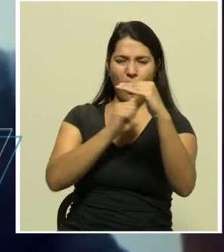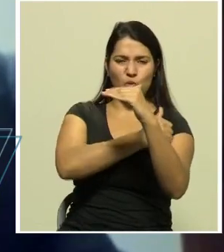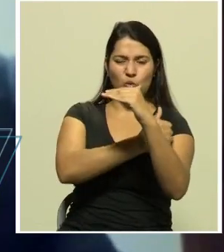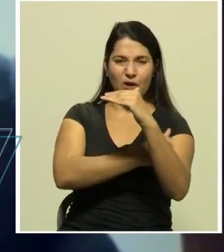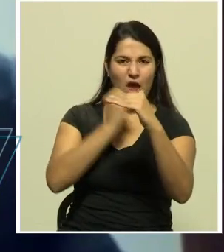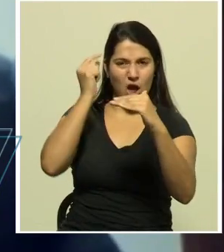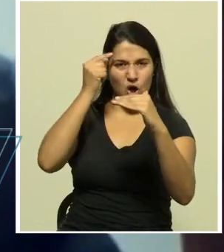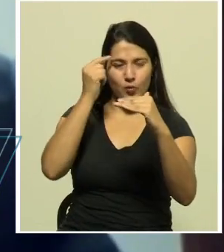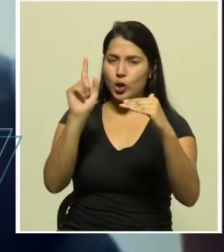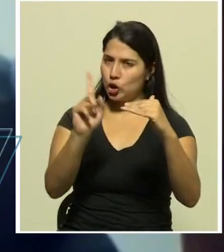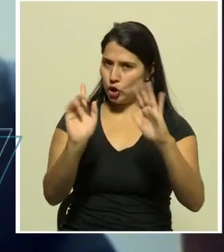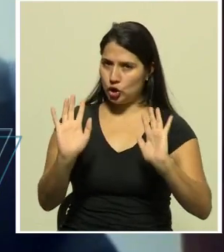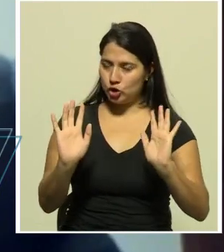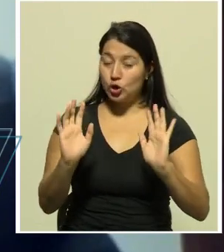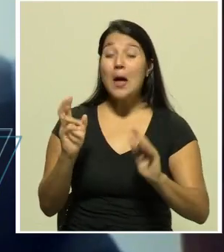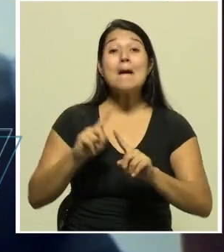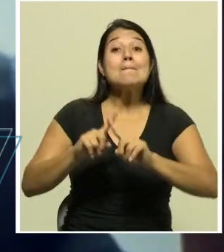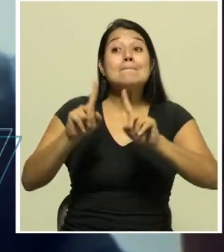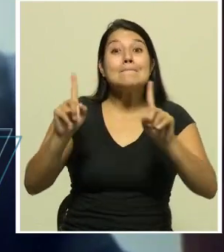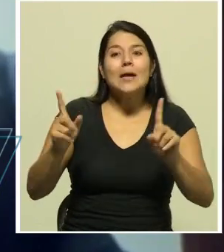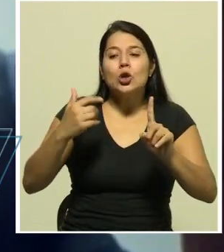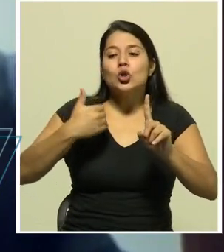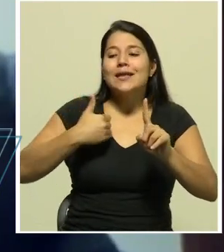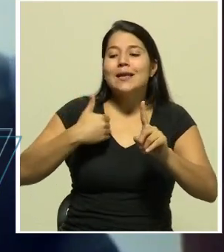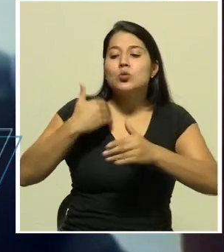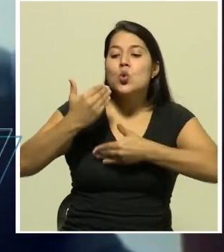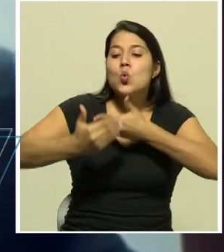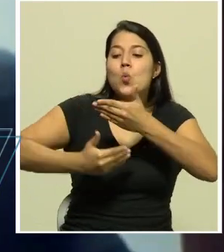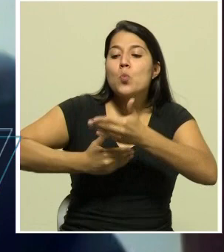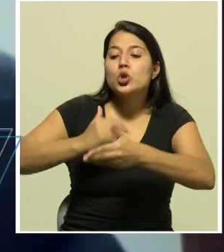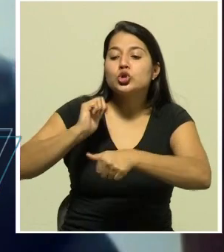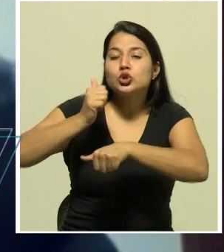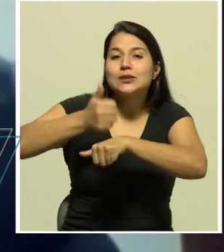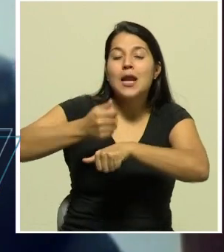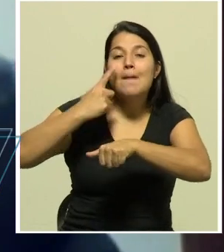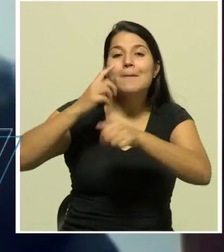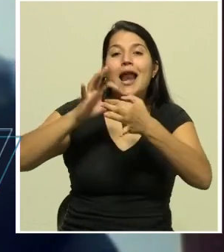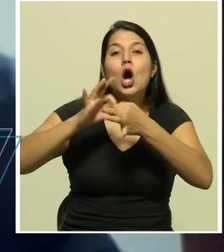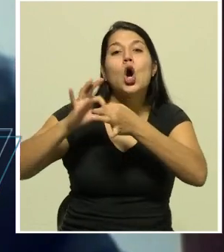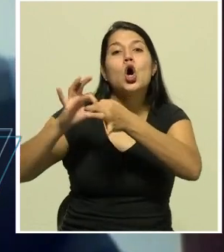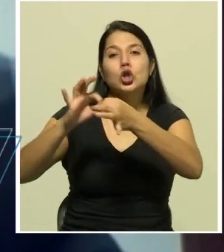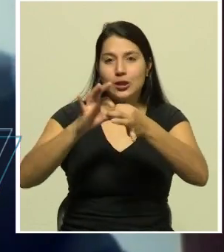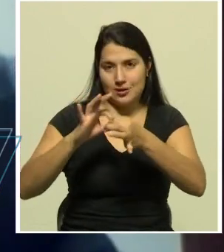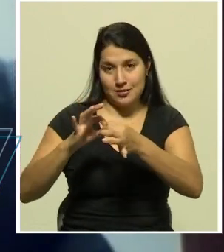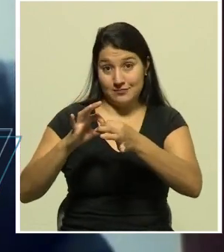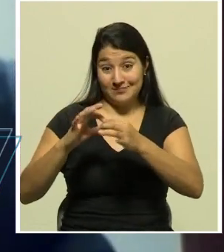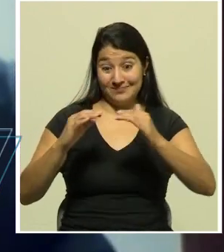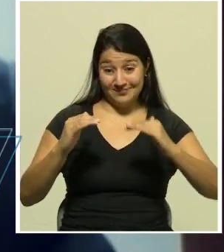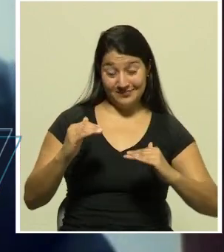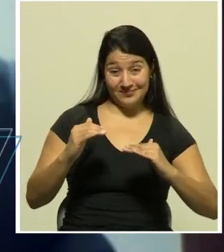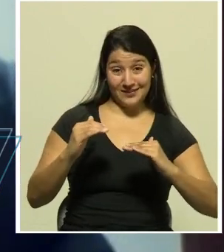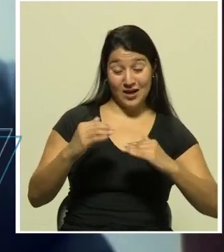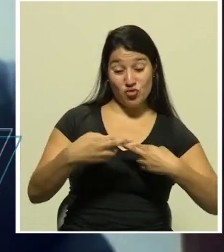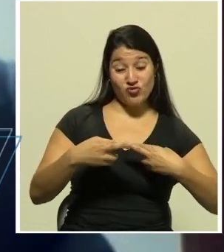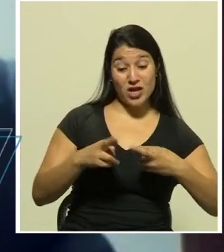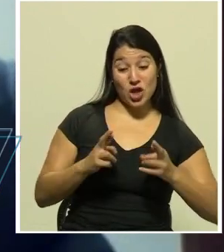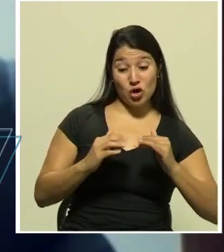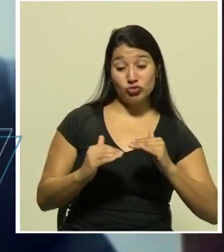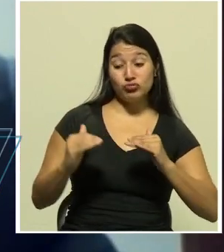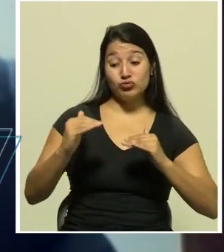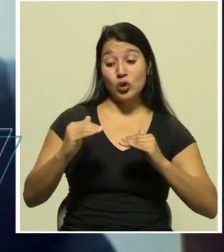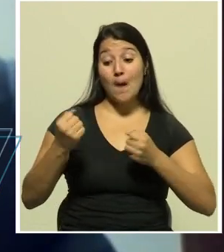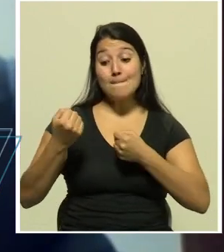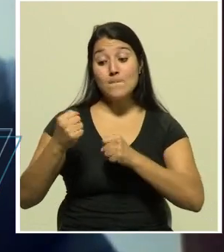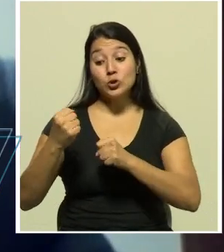instancias de coordinación instancias de coordinación regionales instancias de coordinación municipales instancias de coordinación